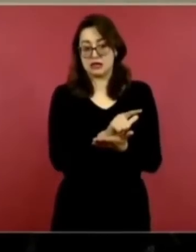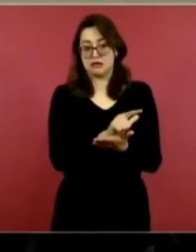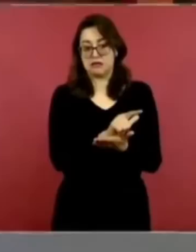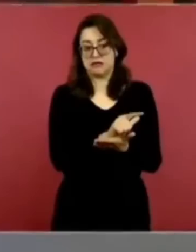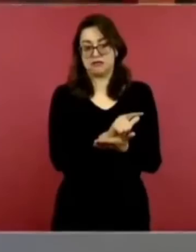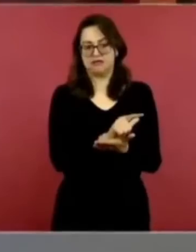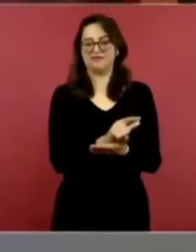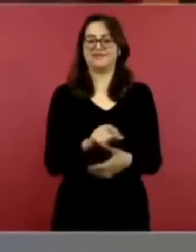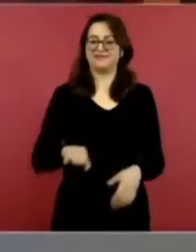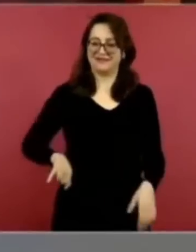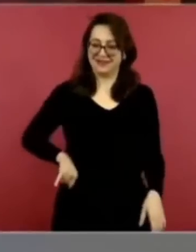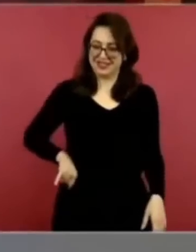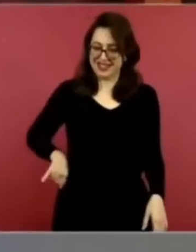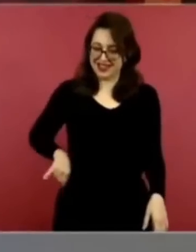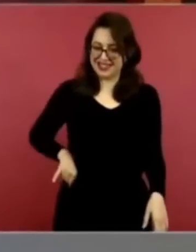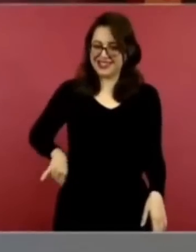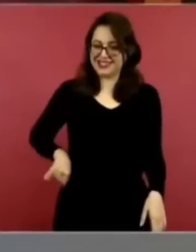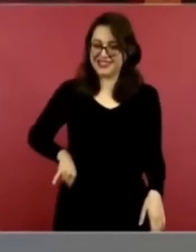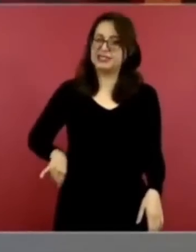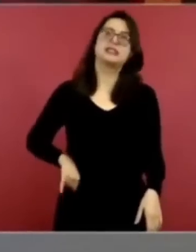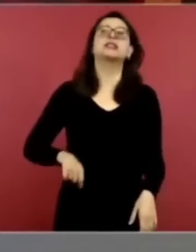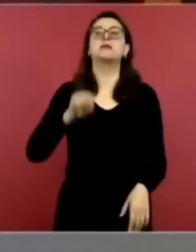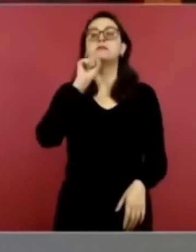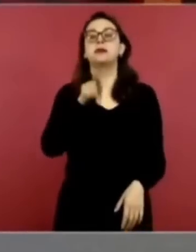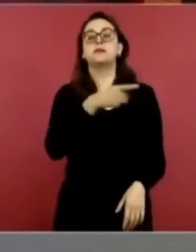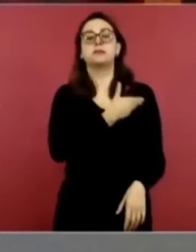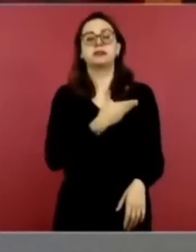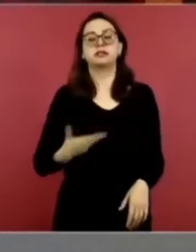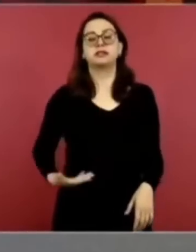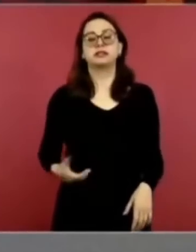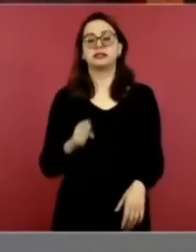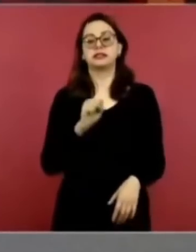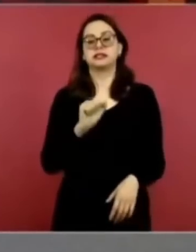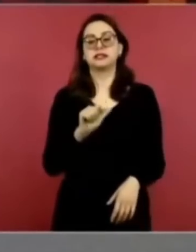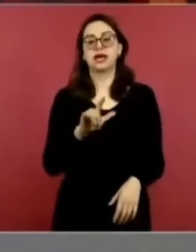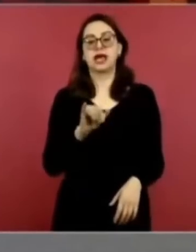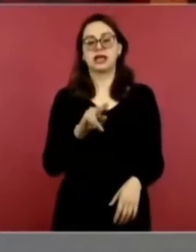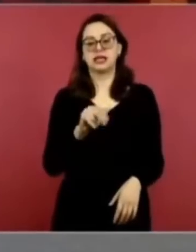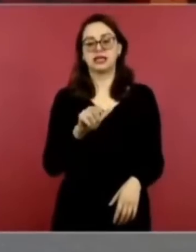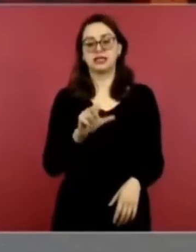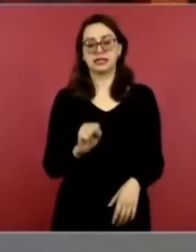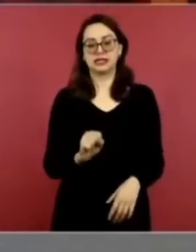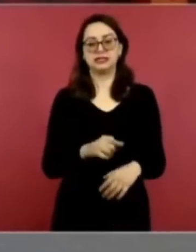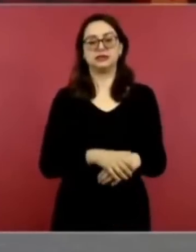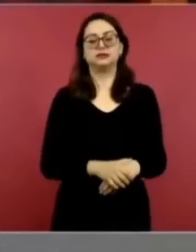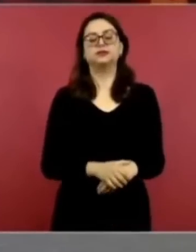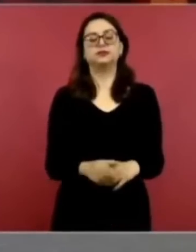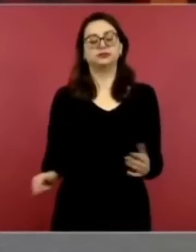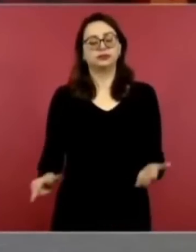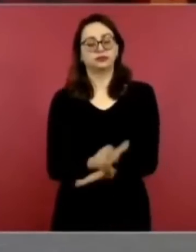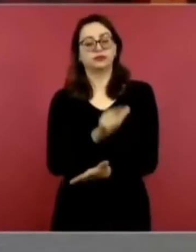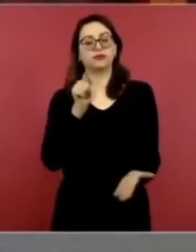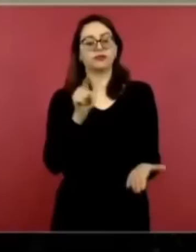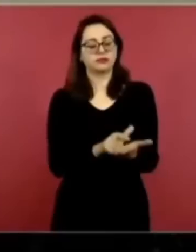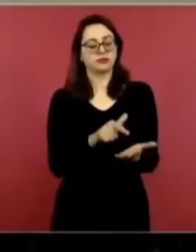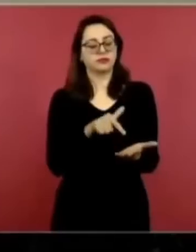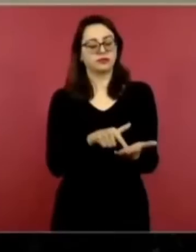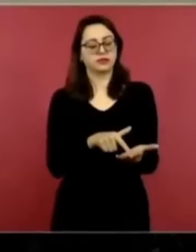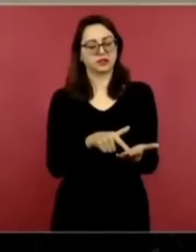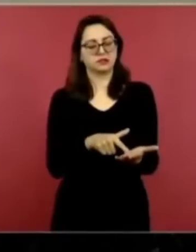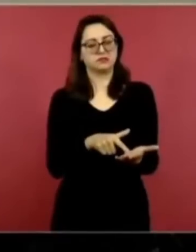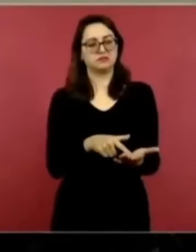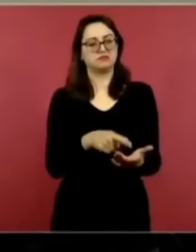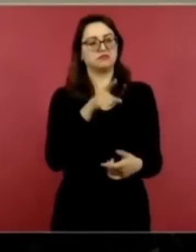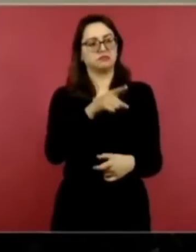esta es muy interesante, también con Salinas, que a contrapelo de la Constitución permitió a empresas privadas,